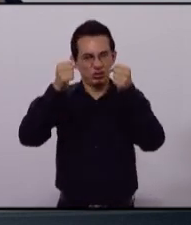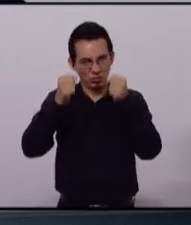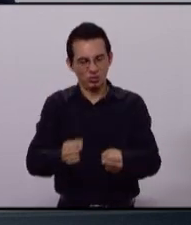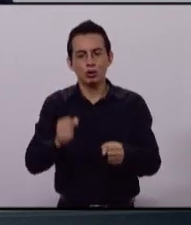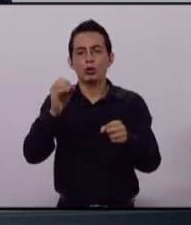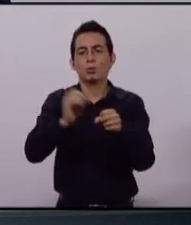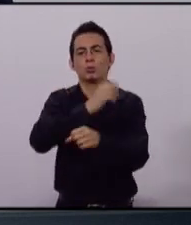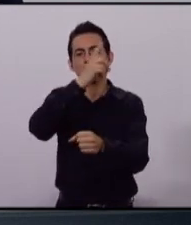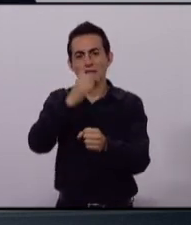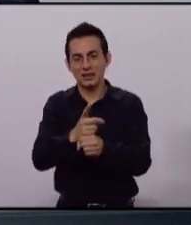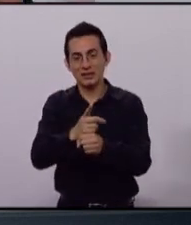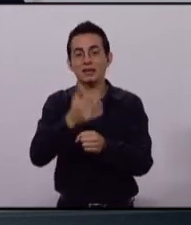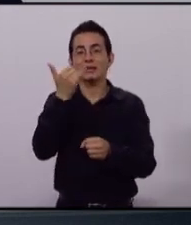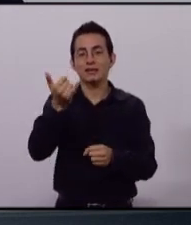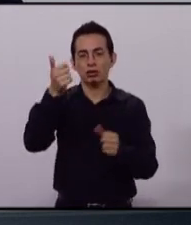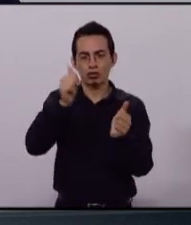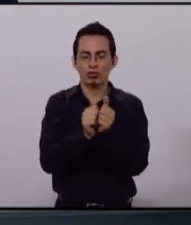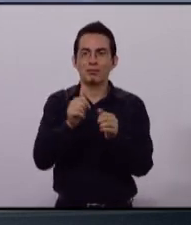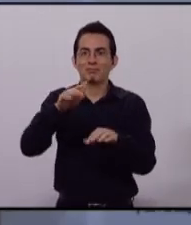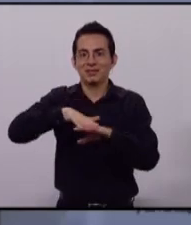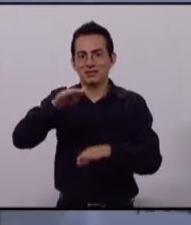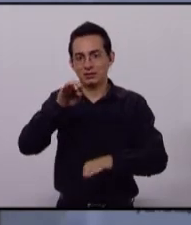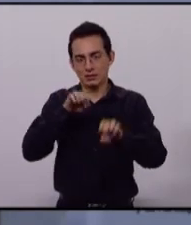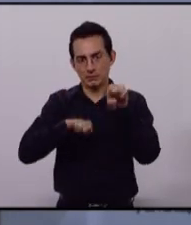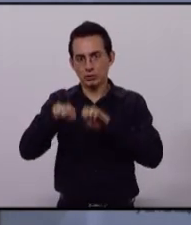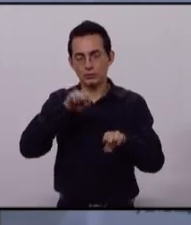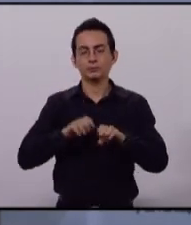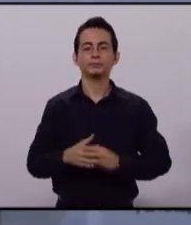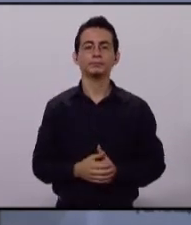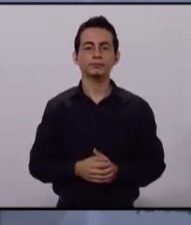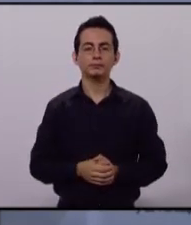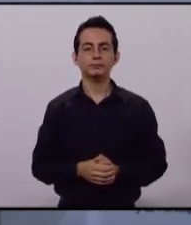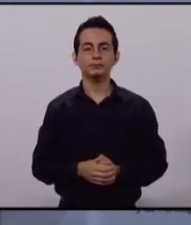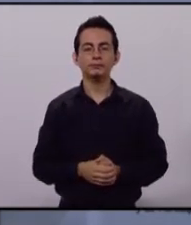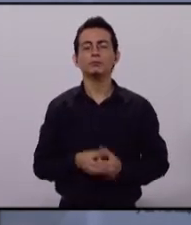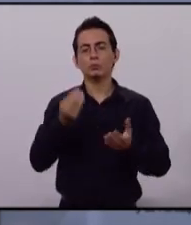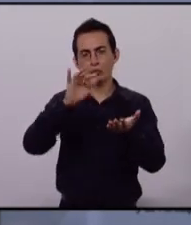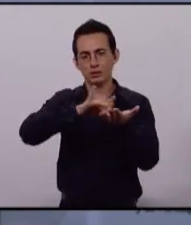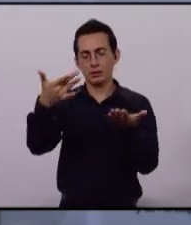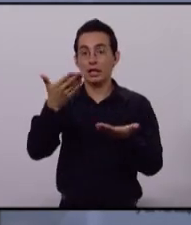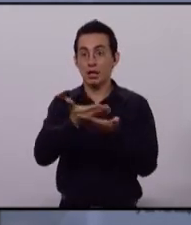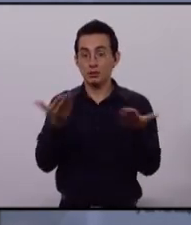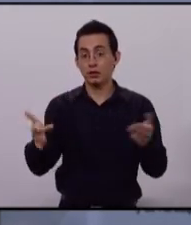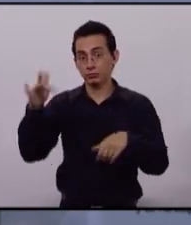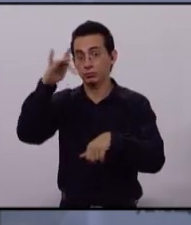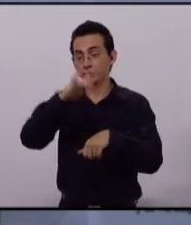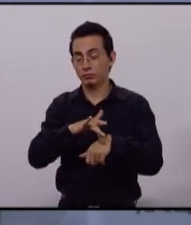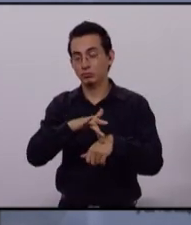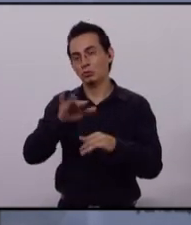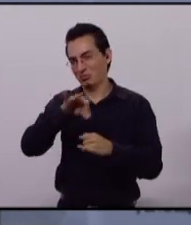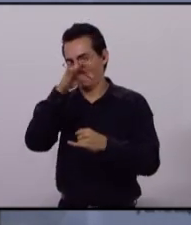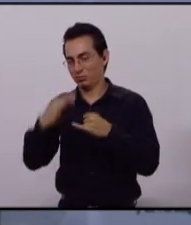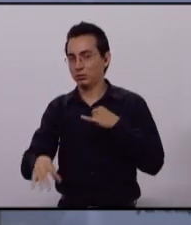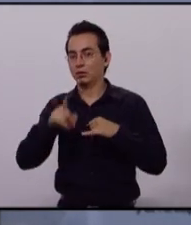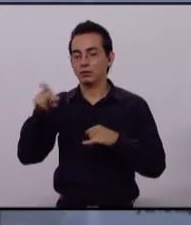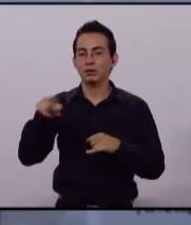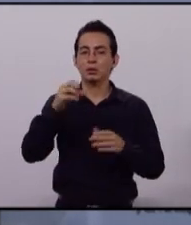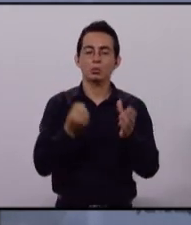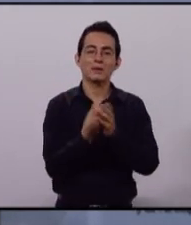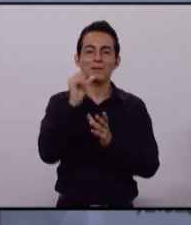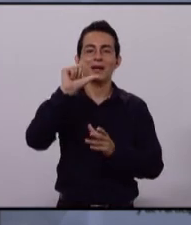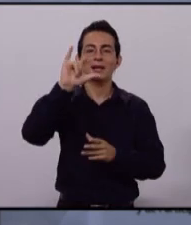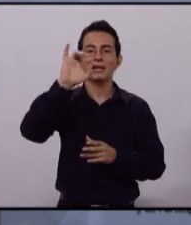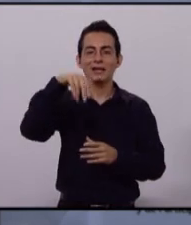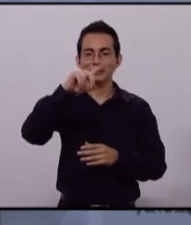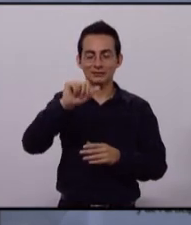con oportunidades y con empleo. Gracias, candidato. turno ahora para, en conclusiones, al candidato de Nueva Alianza